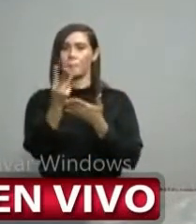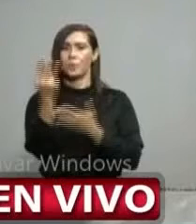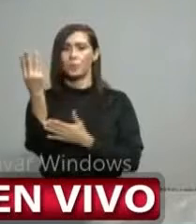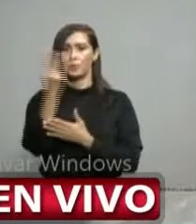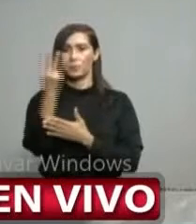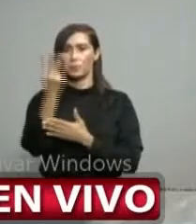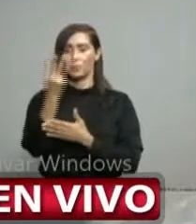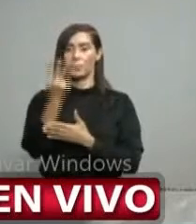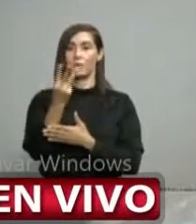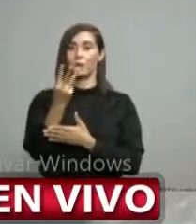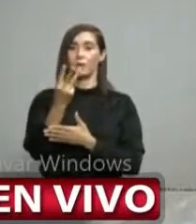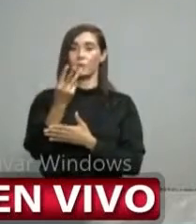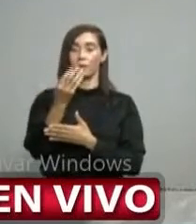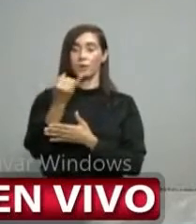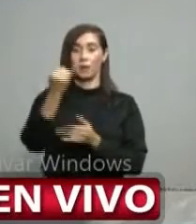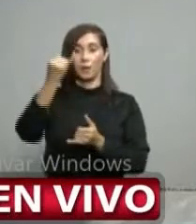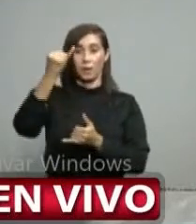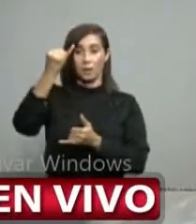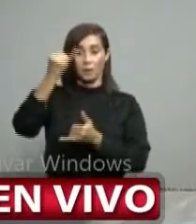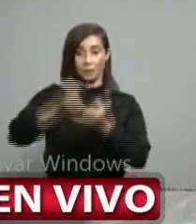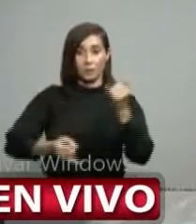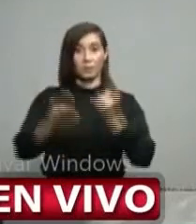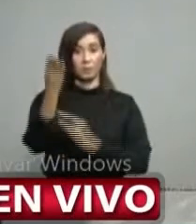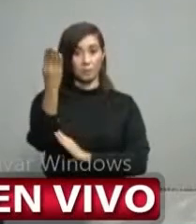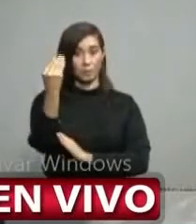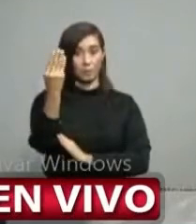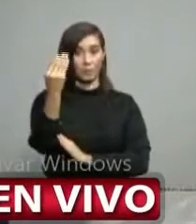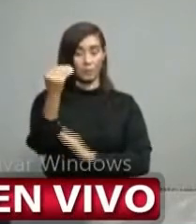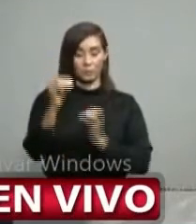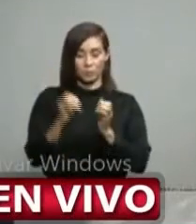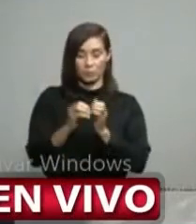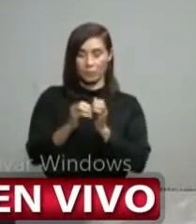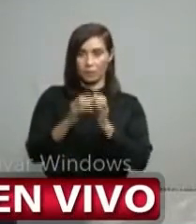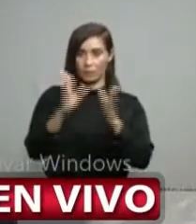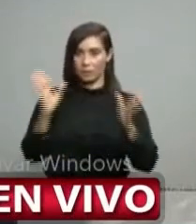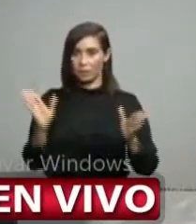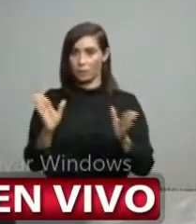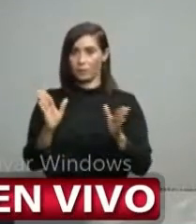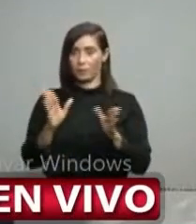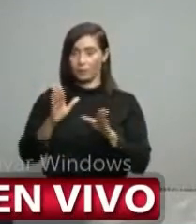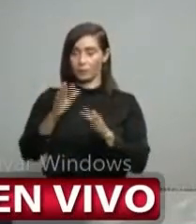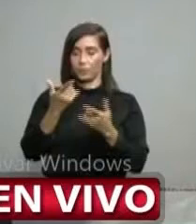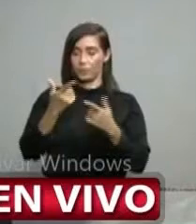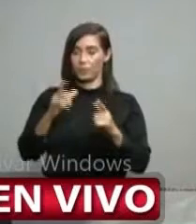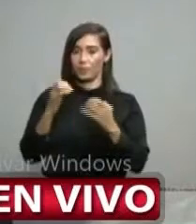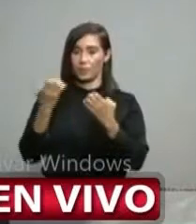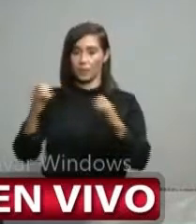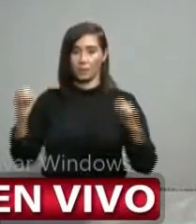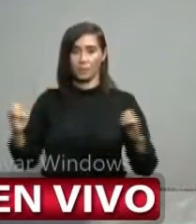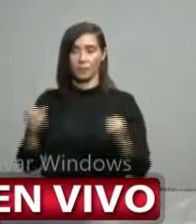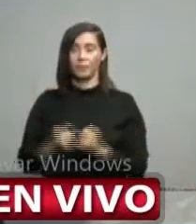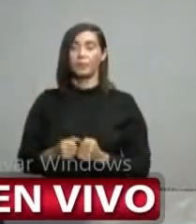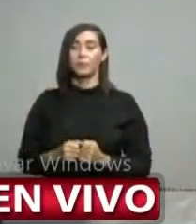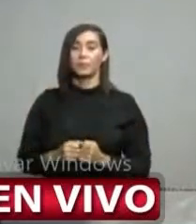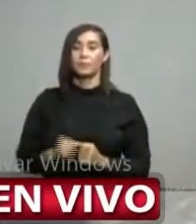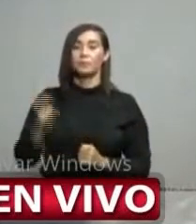ya haciendo un análisis de los 14 días que han cursado del estado de emergencia para que veamos de manera